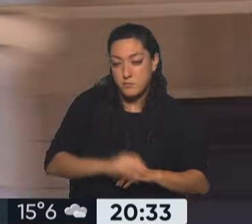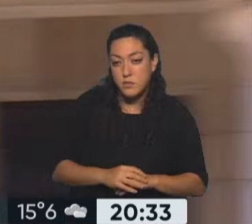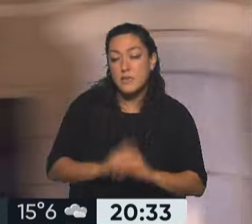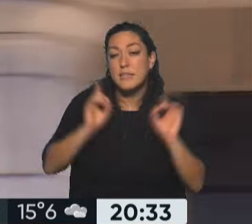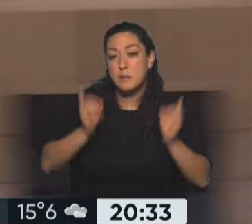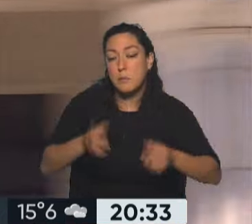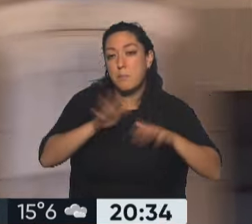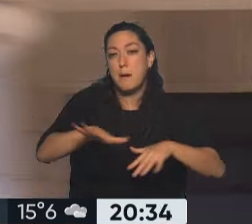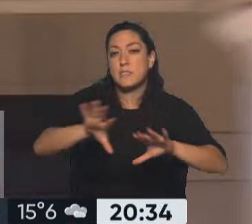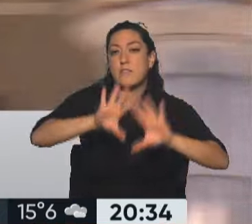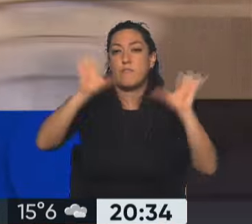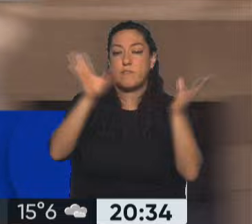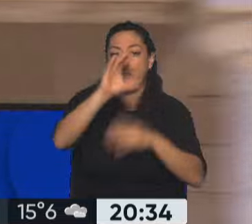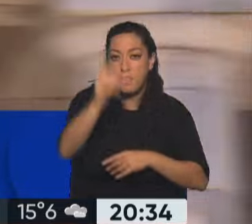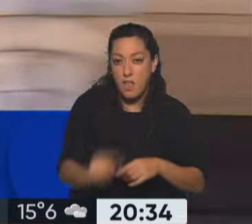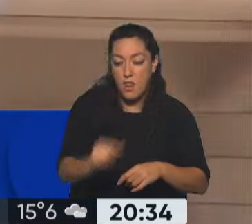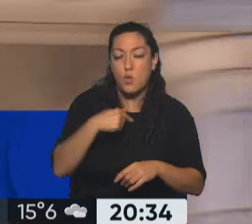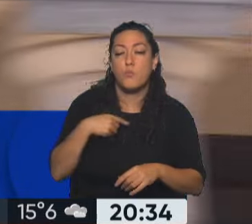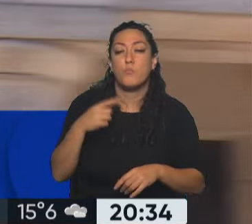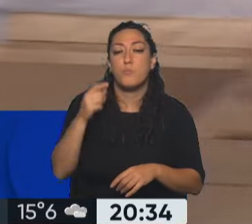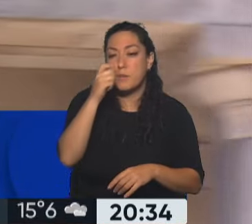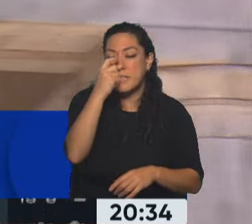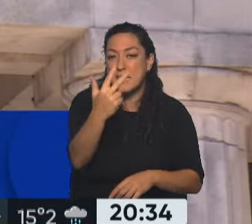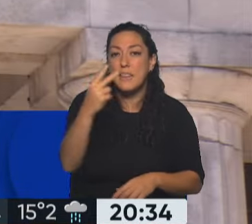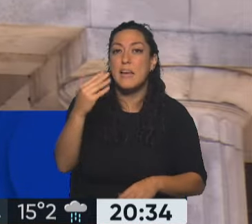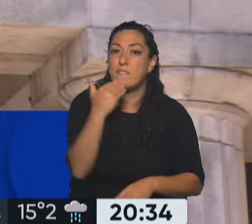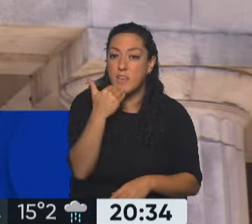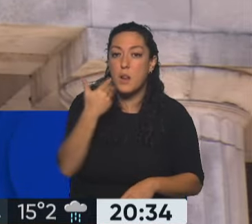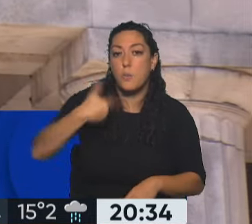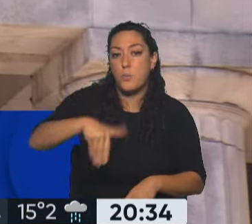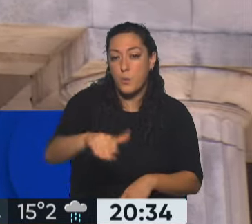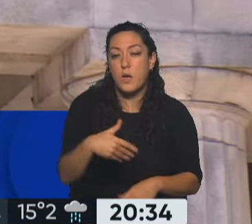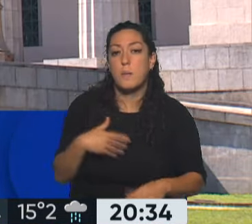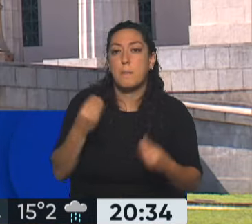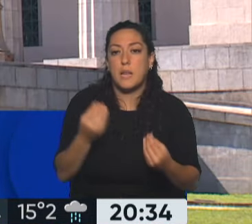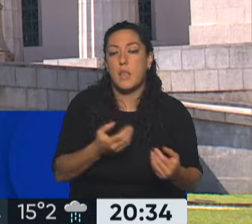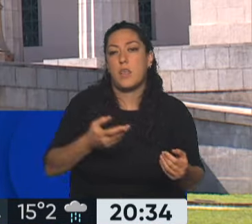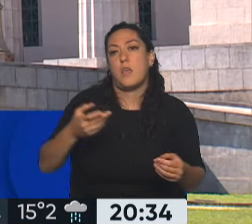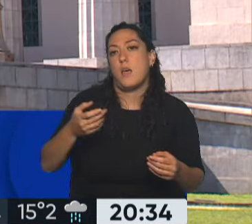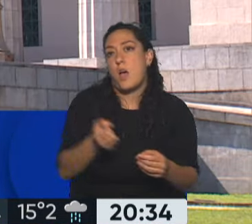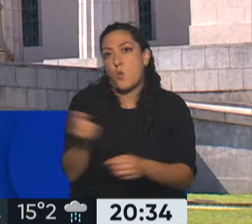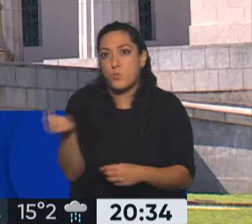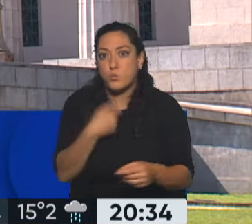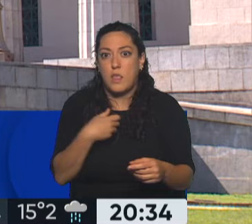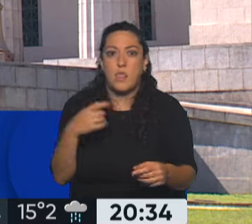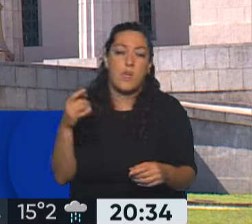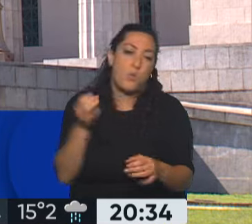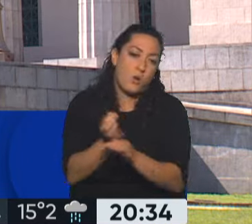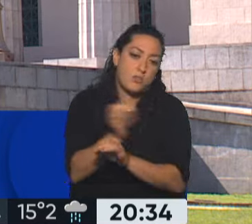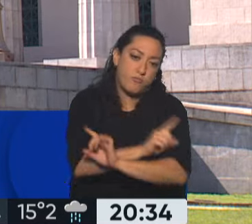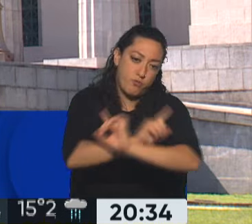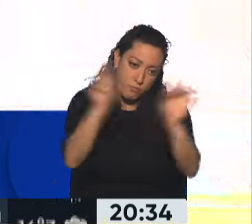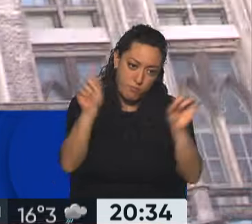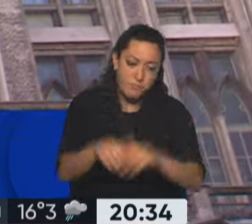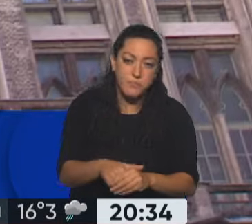la marcha federal universitaria convocada para el martes 23 de abril para rechazar el ajuste a la educación por parte del Gobierno Nacional. En la resolución